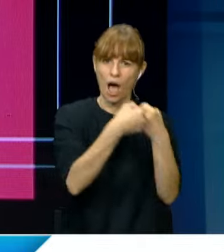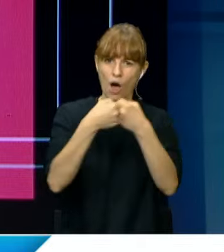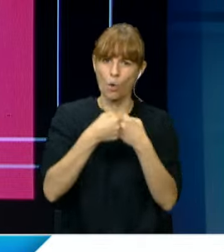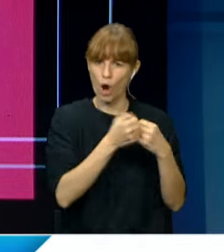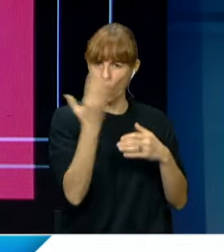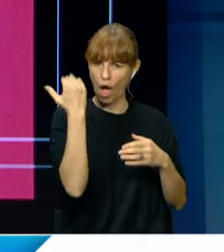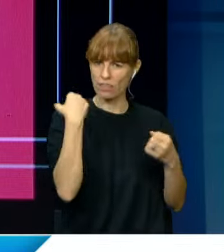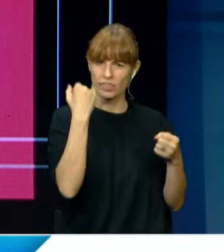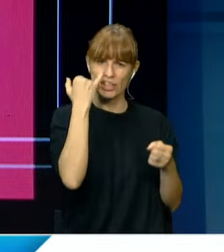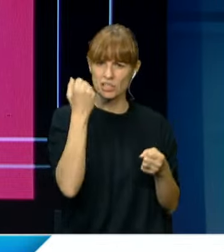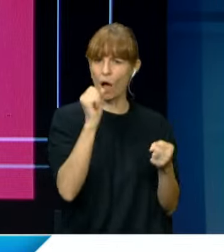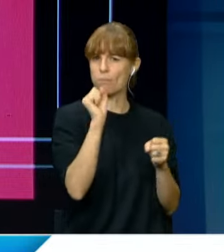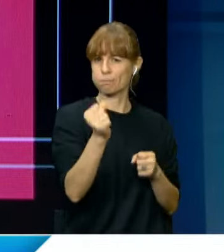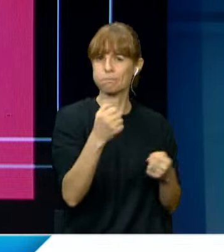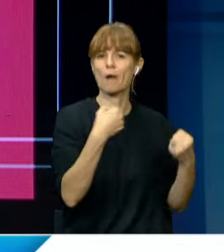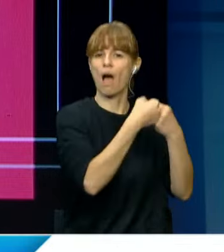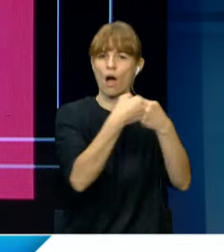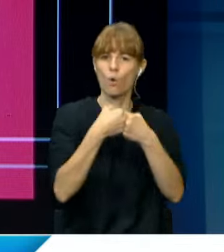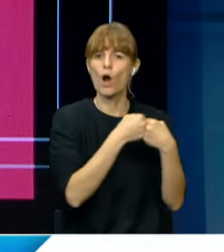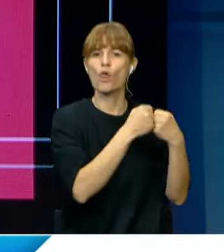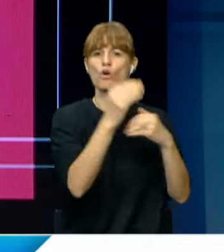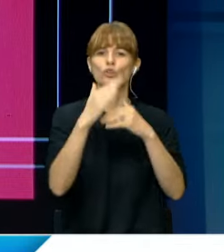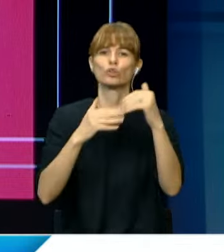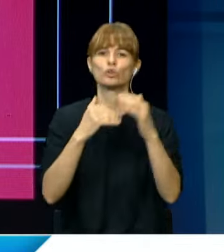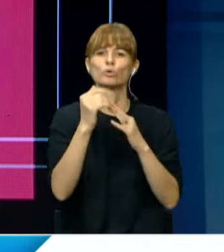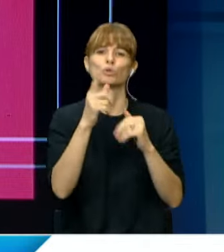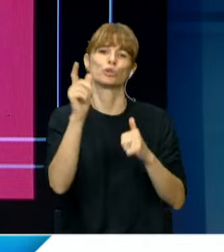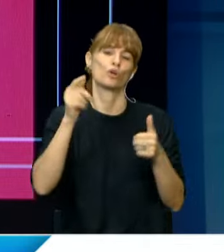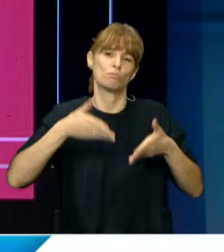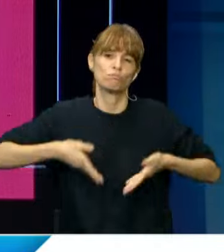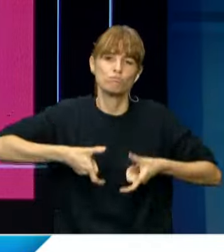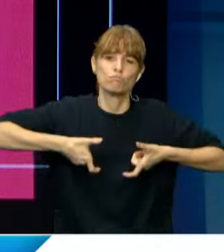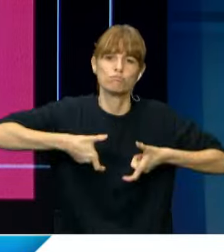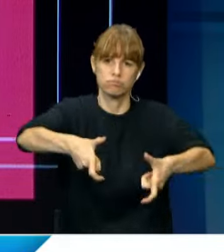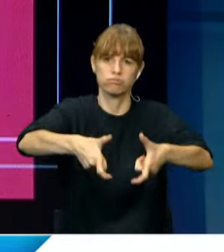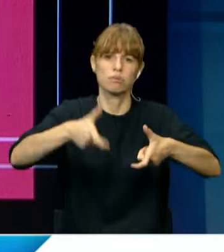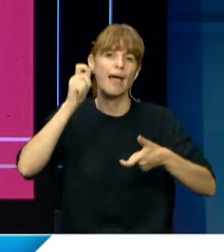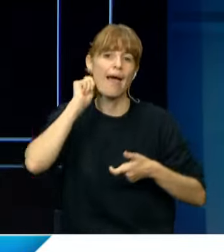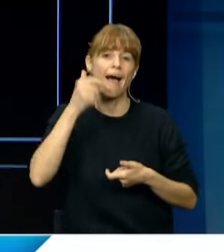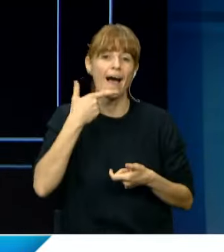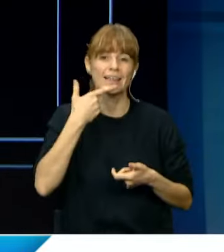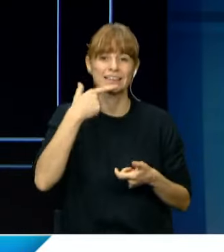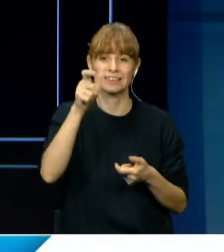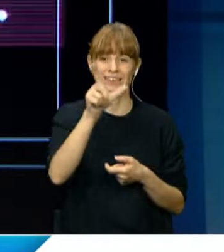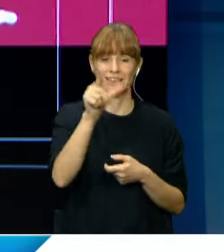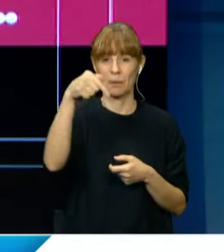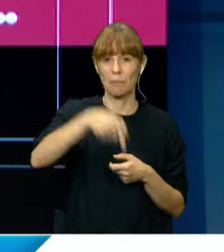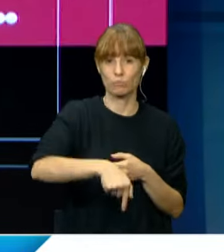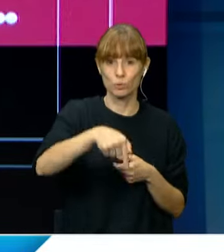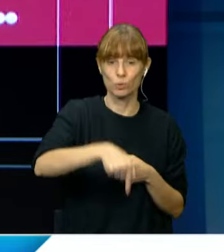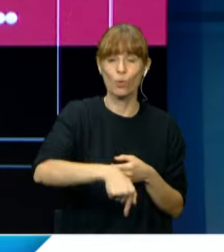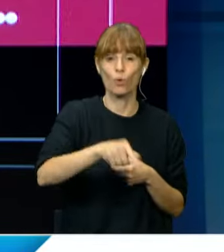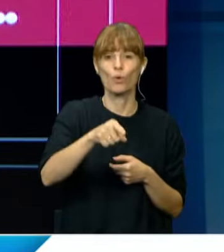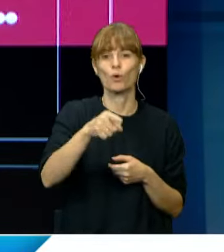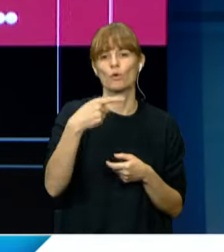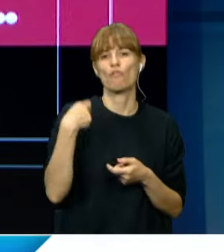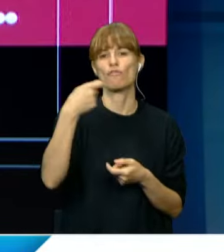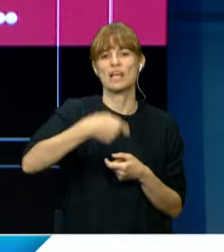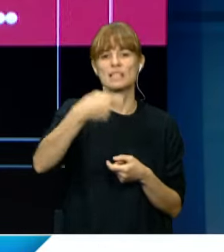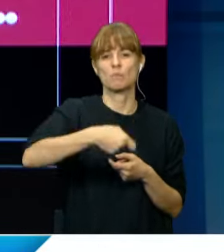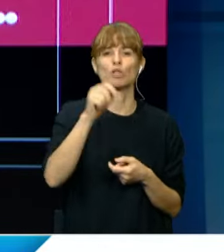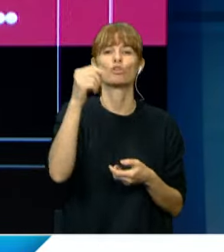se han realizado para la construcción del gasoducto patagónico con financiamiento provincial.